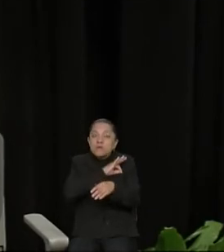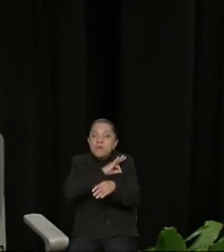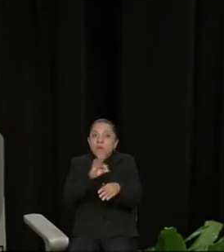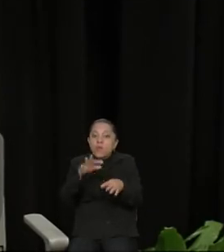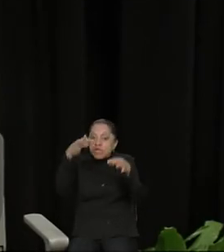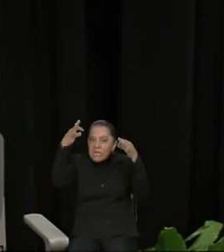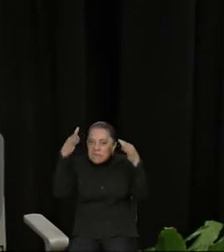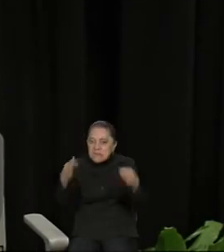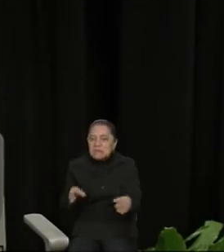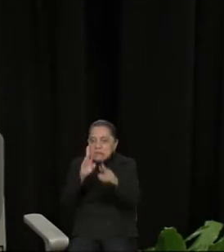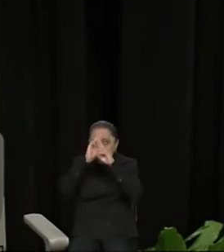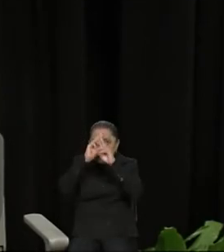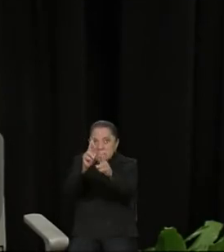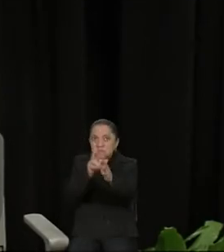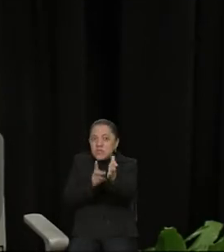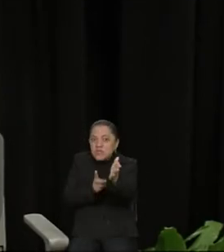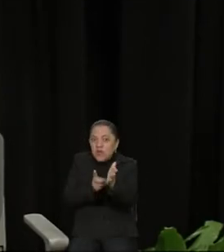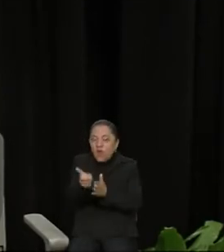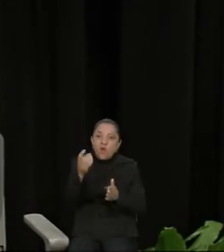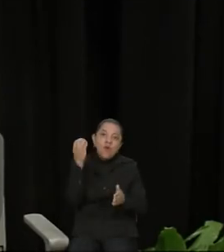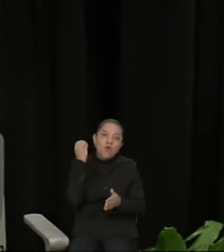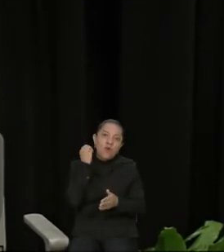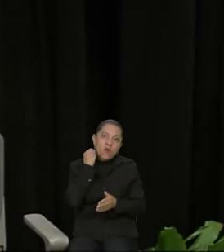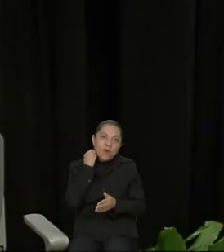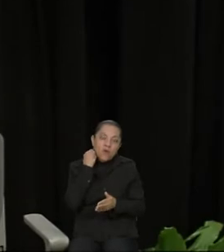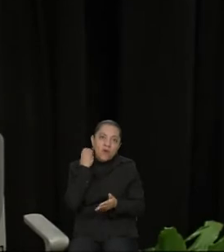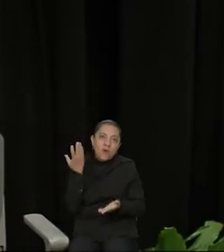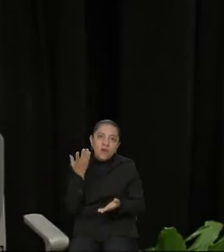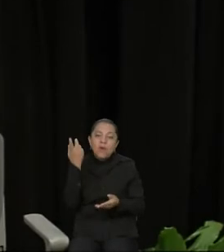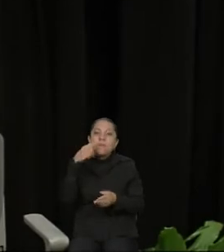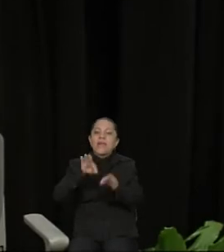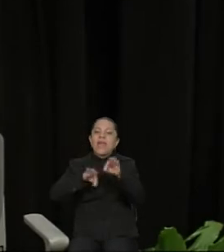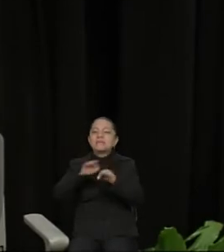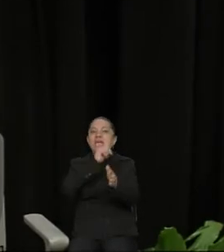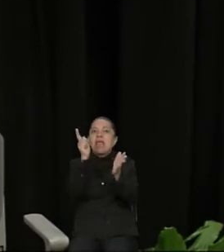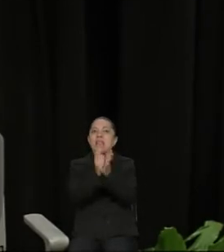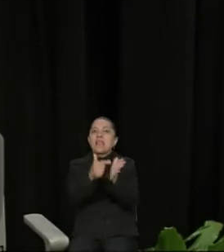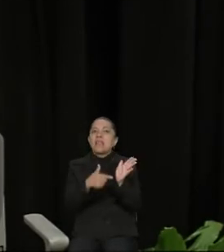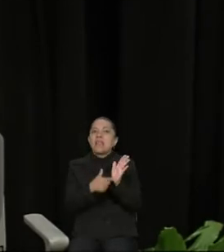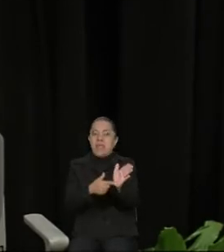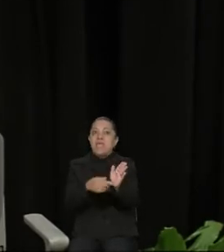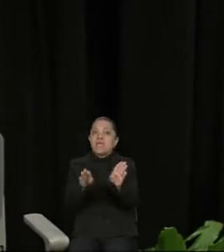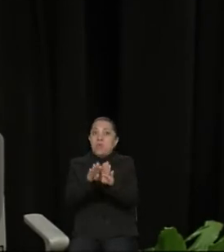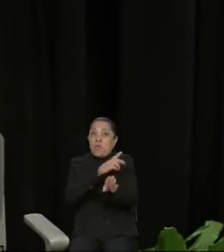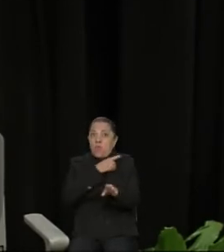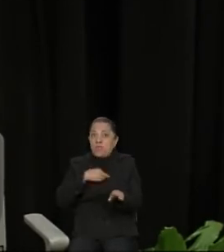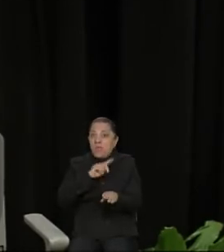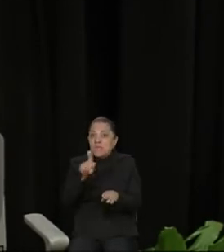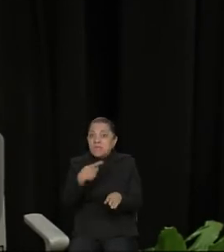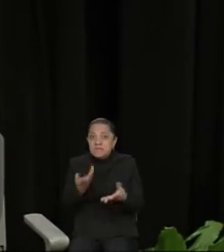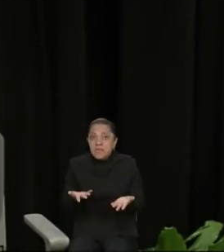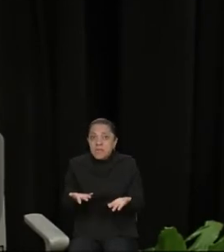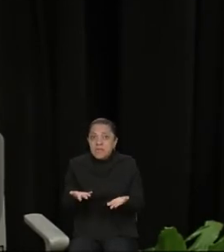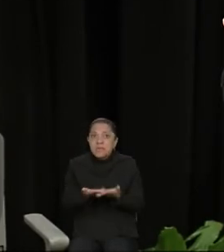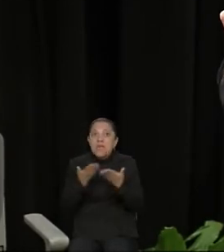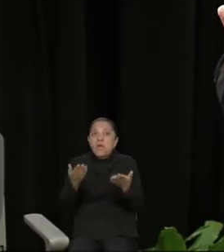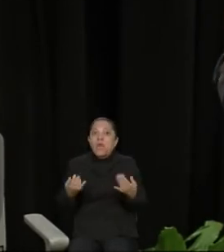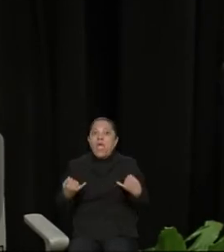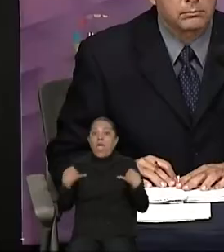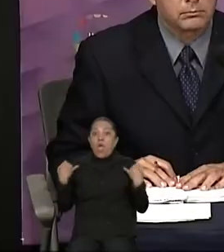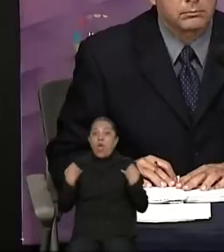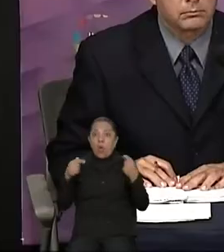para ejercer la ley como manda. Hoy por hoy, ser joven en Morelos es una bronca.